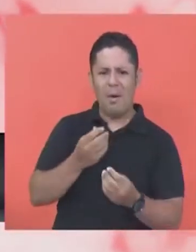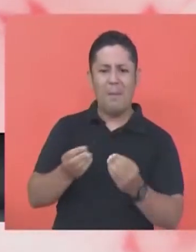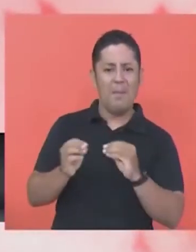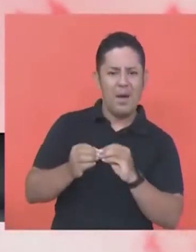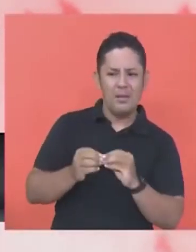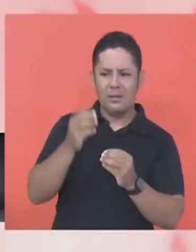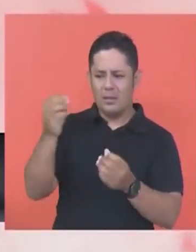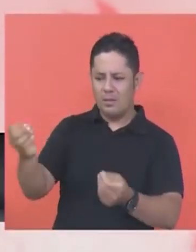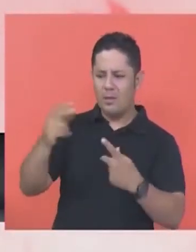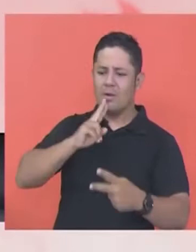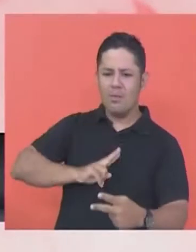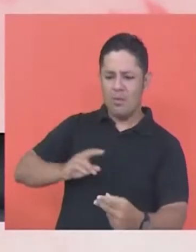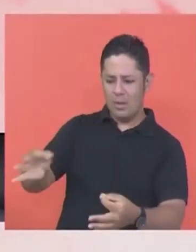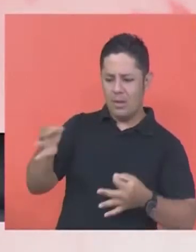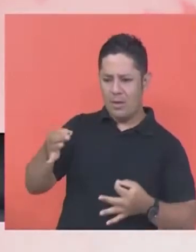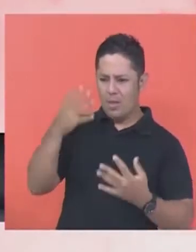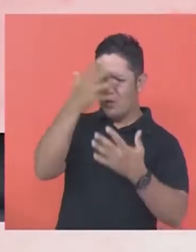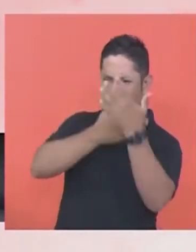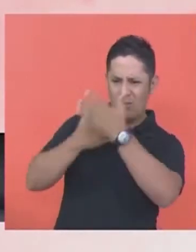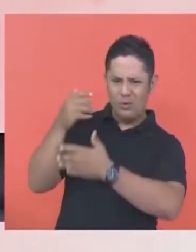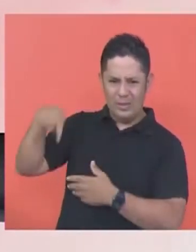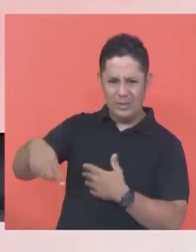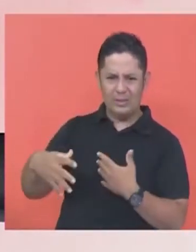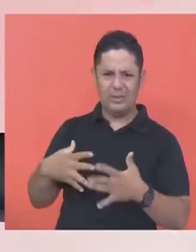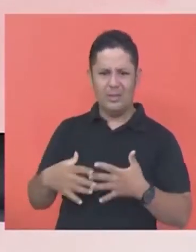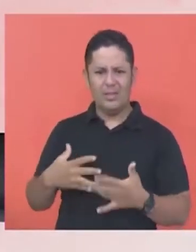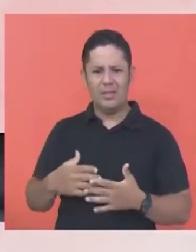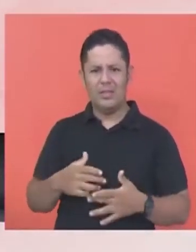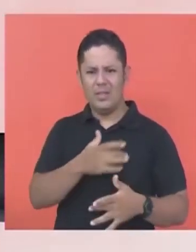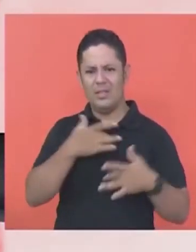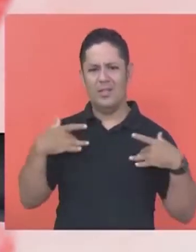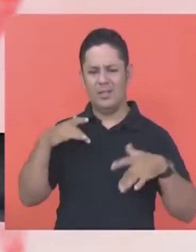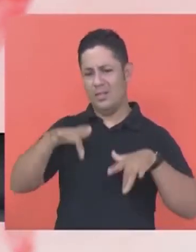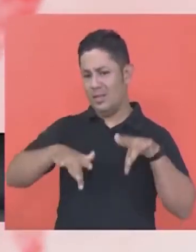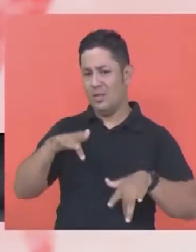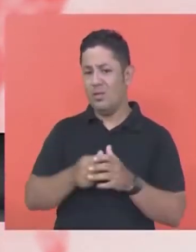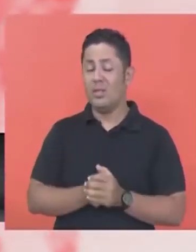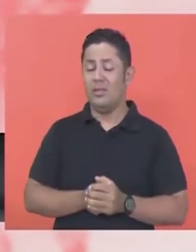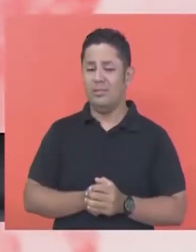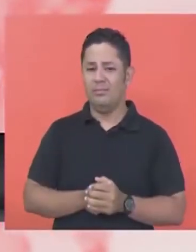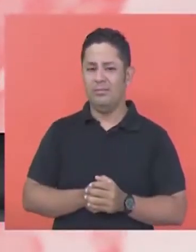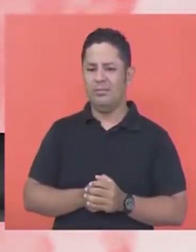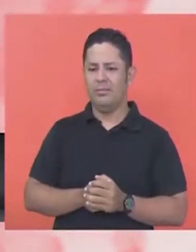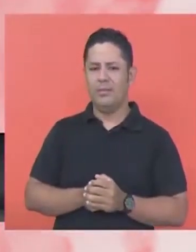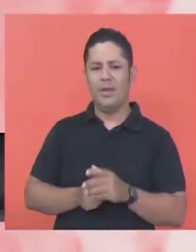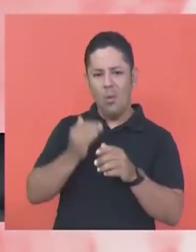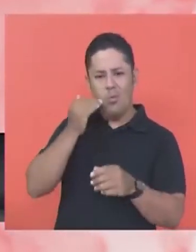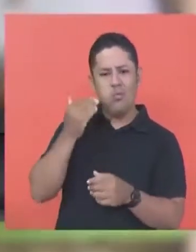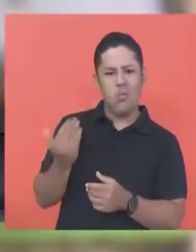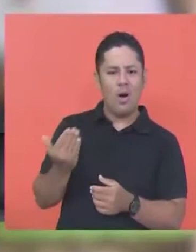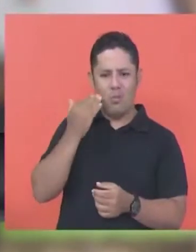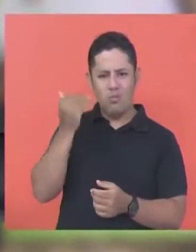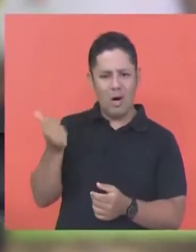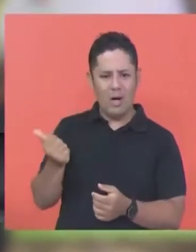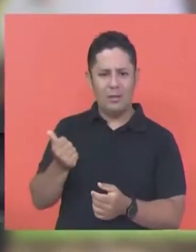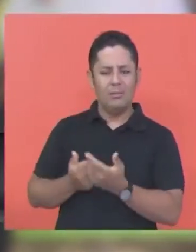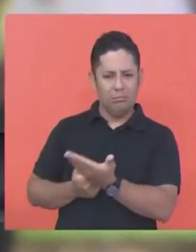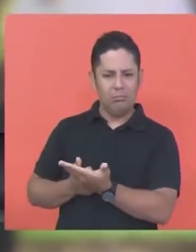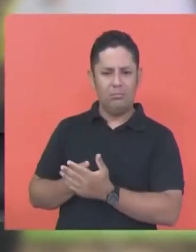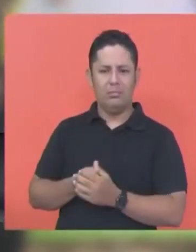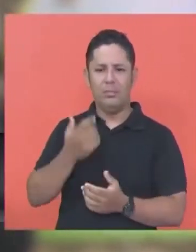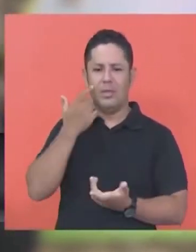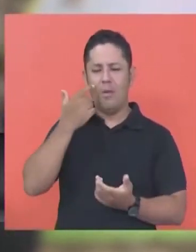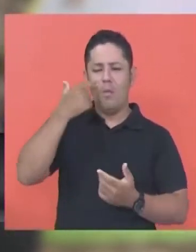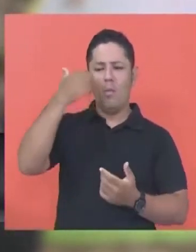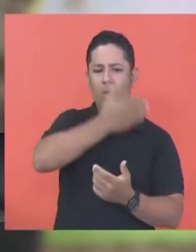localidad de Kennedy. Por otro lado, de acuerdo con la ciudadana, las pruebas fueron practicadas únicamente a su compañero y a ella. Y